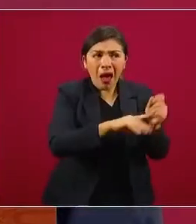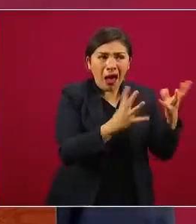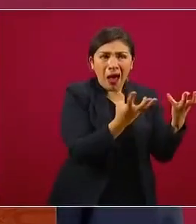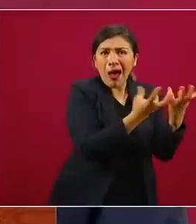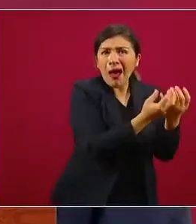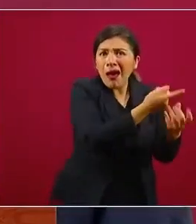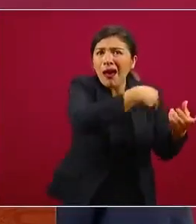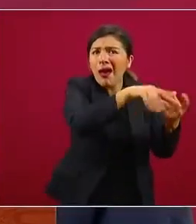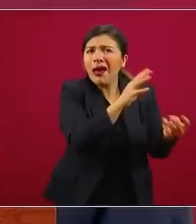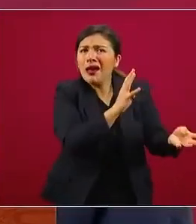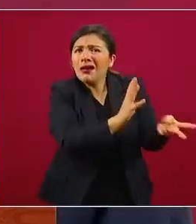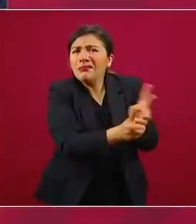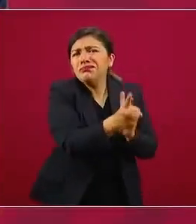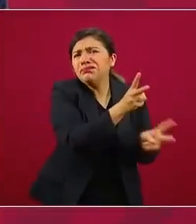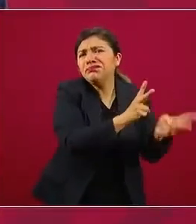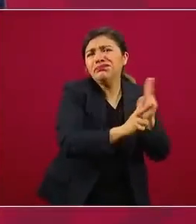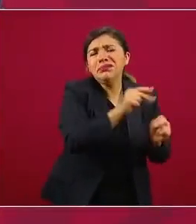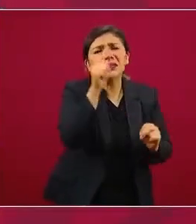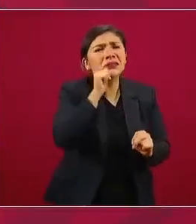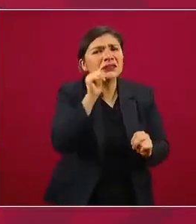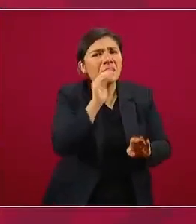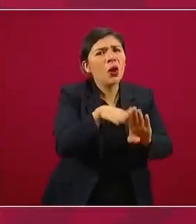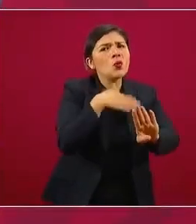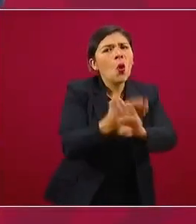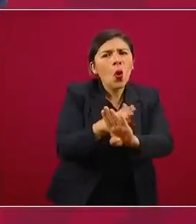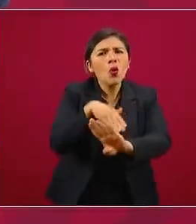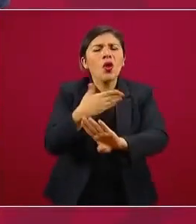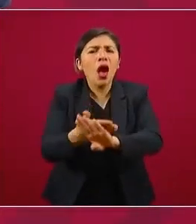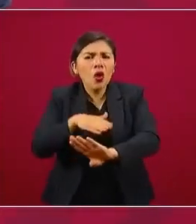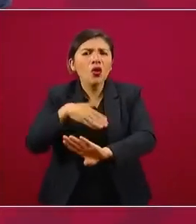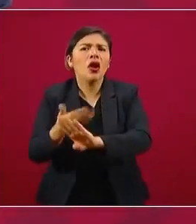atacándome.